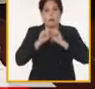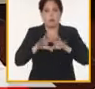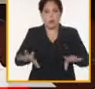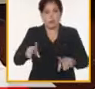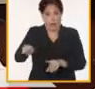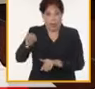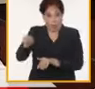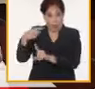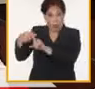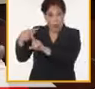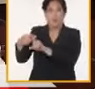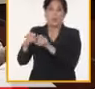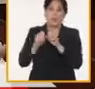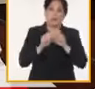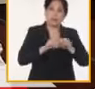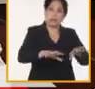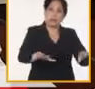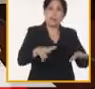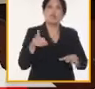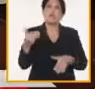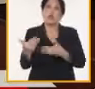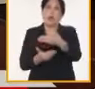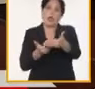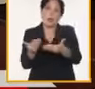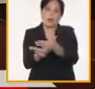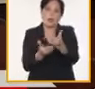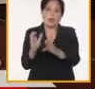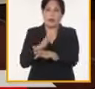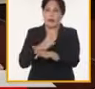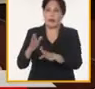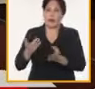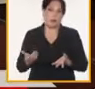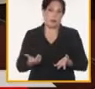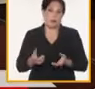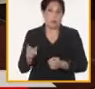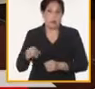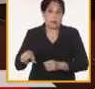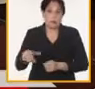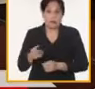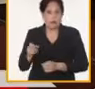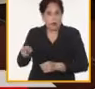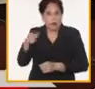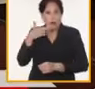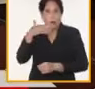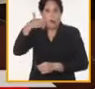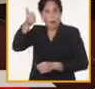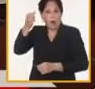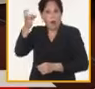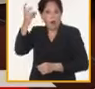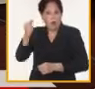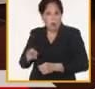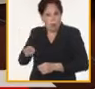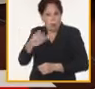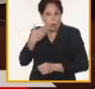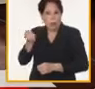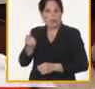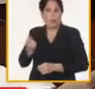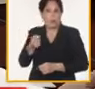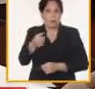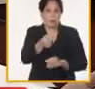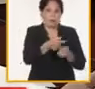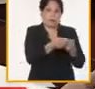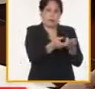positivo al resto de los lugares pasa por un mecanismo de gestión diferente. O sea, de alguna manera refuerza lo que está pasando hoy a nuestro juicio.